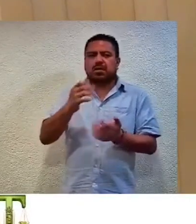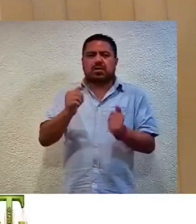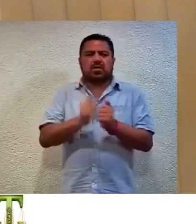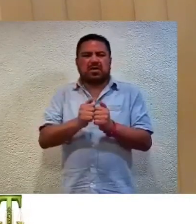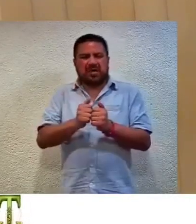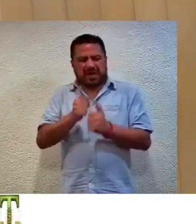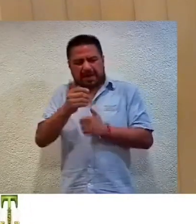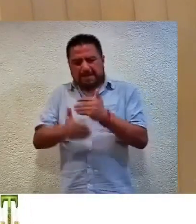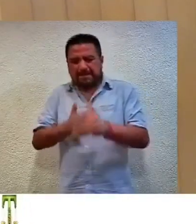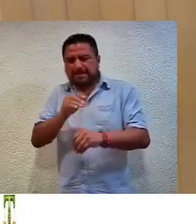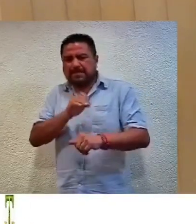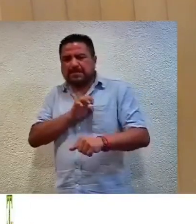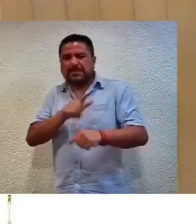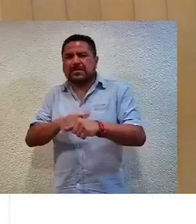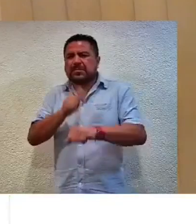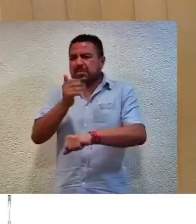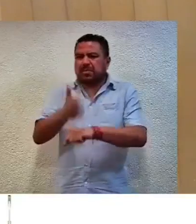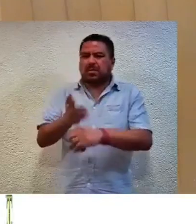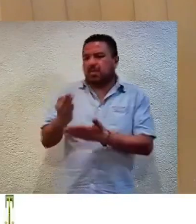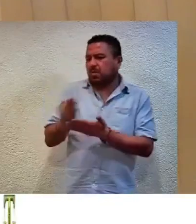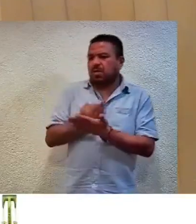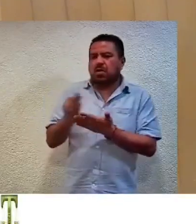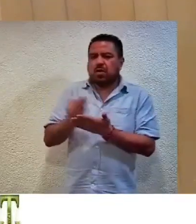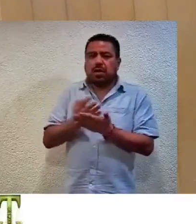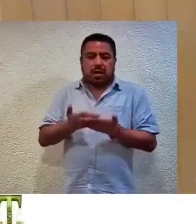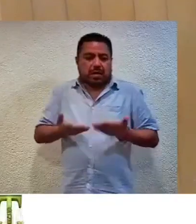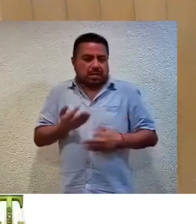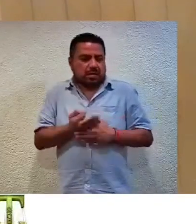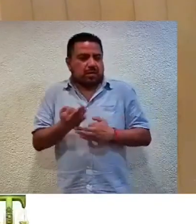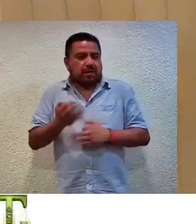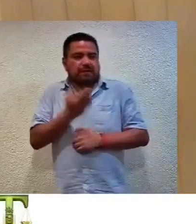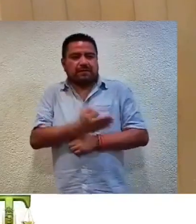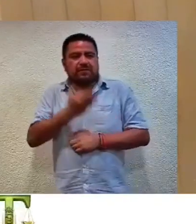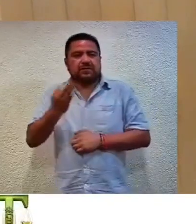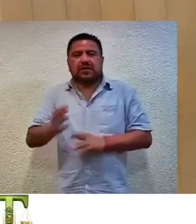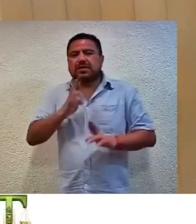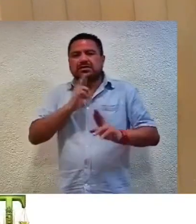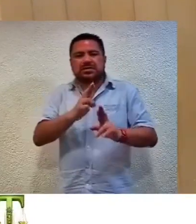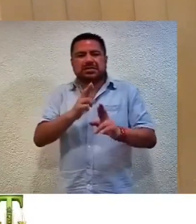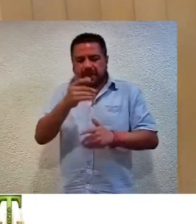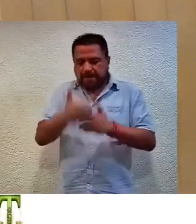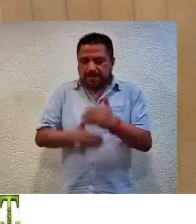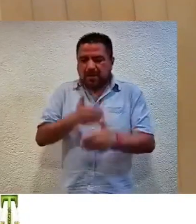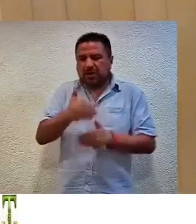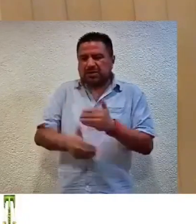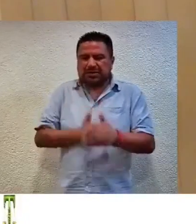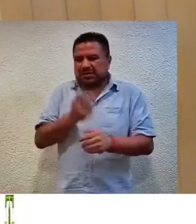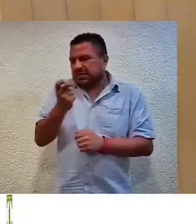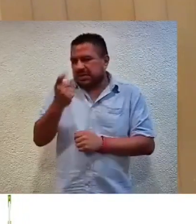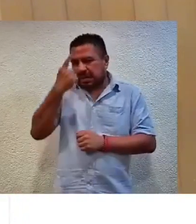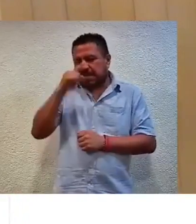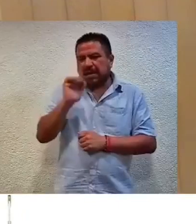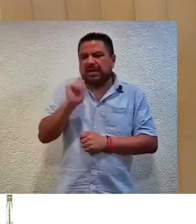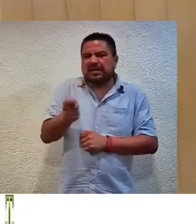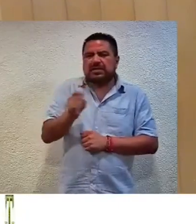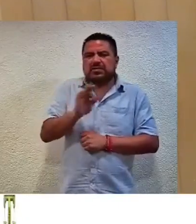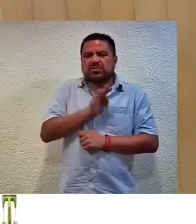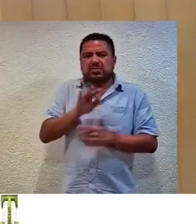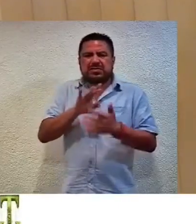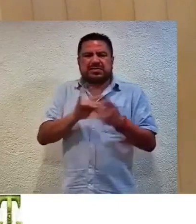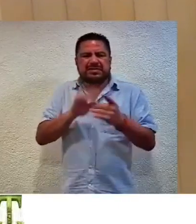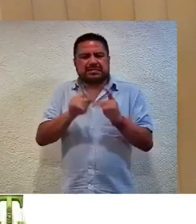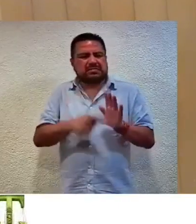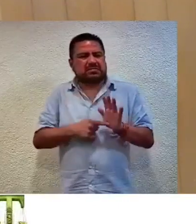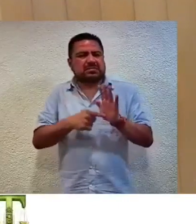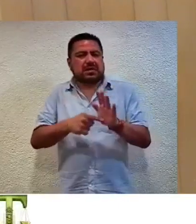sancionadores de Morena, de lo que resulta que a la fecha de la resolución del procedimiento en cuestión, para su sustanciación